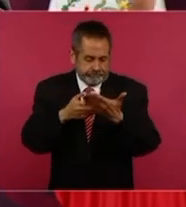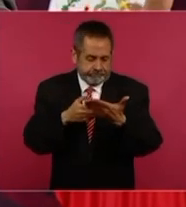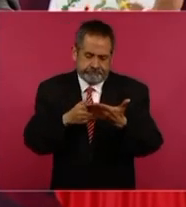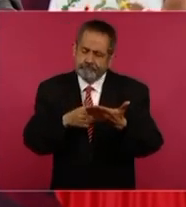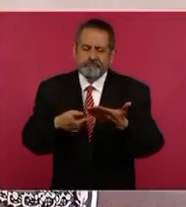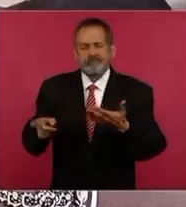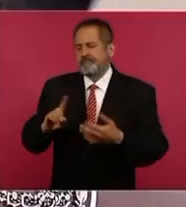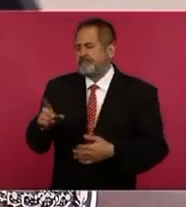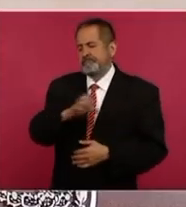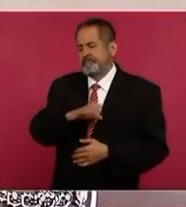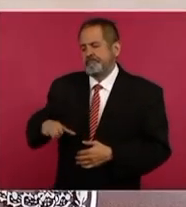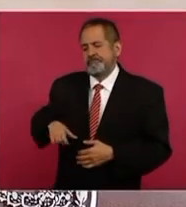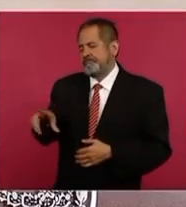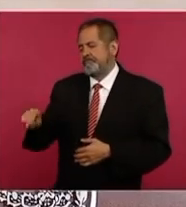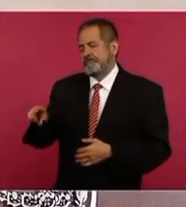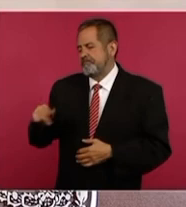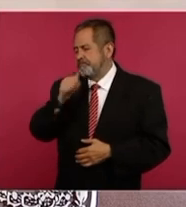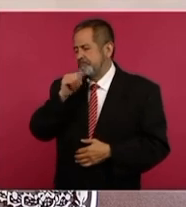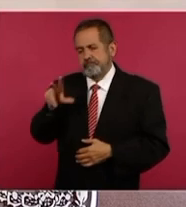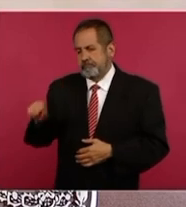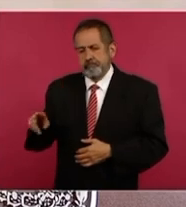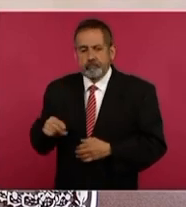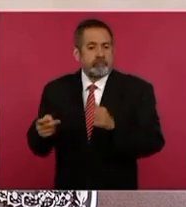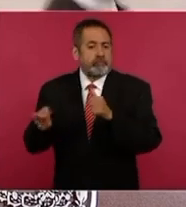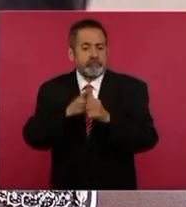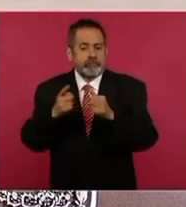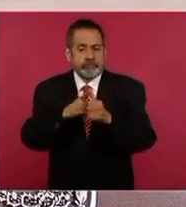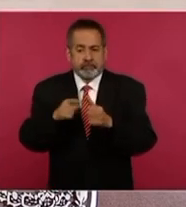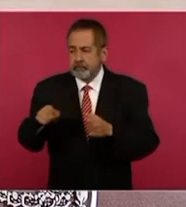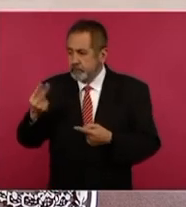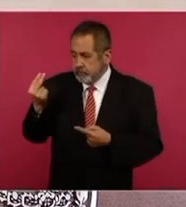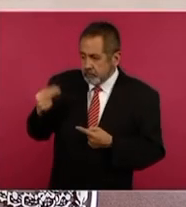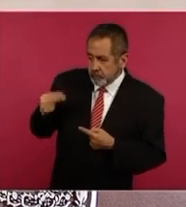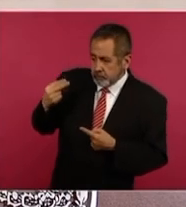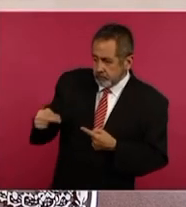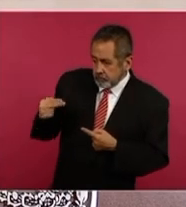se hizo la solicitud de todos.